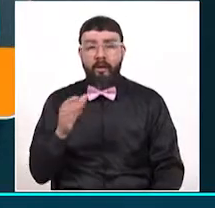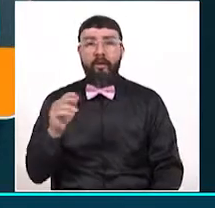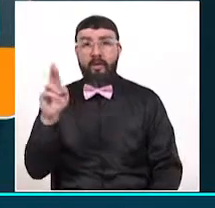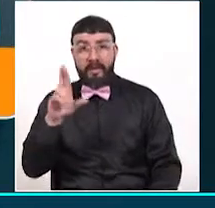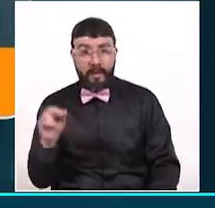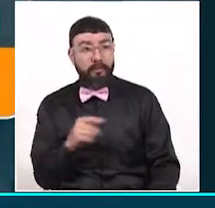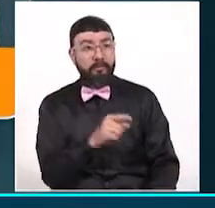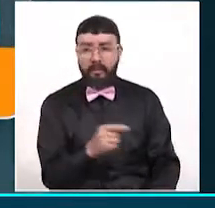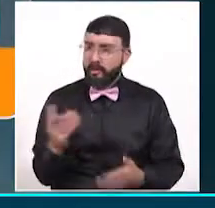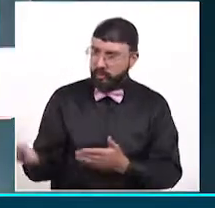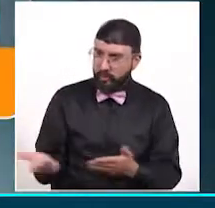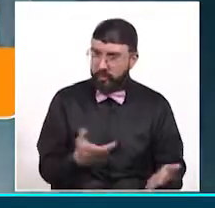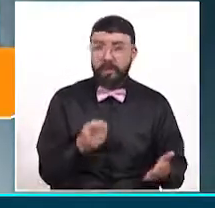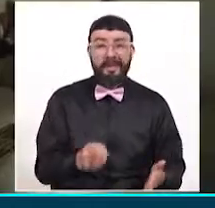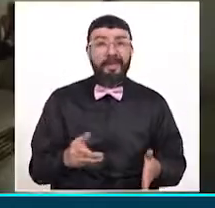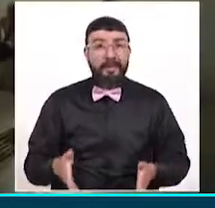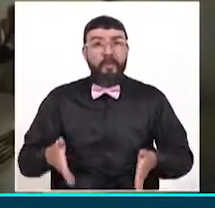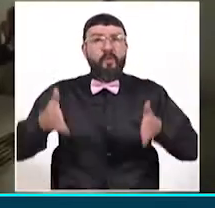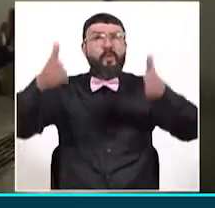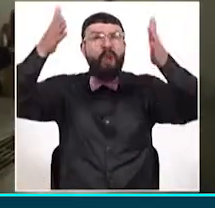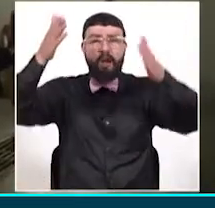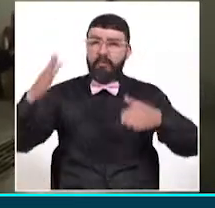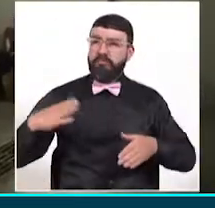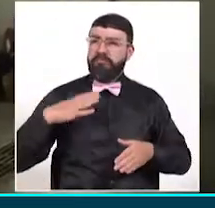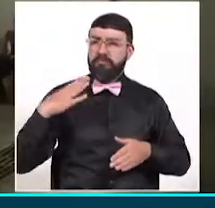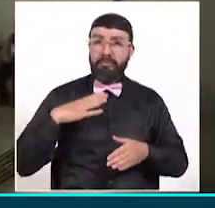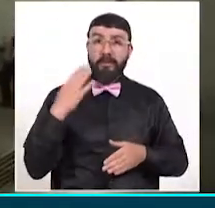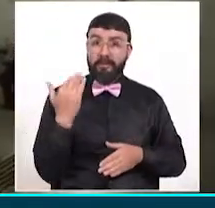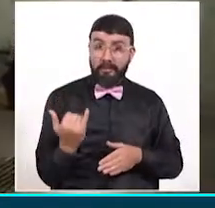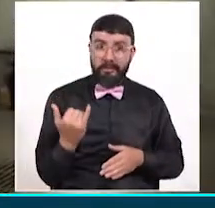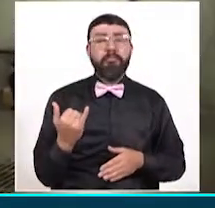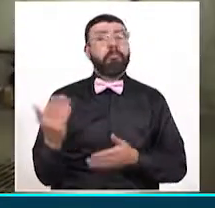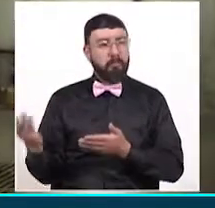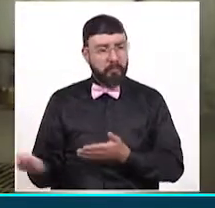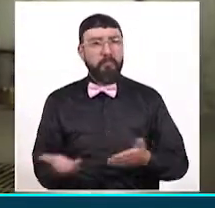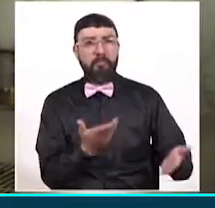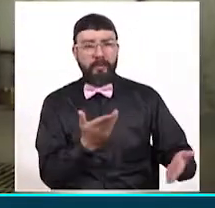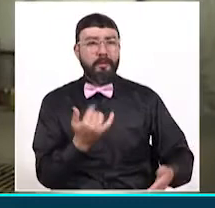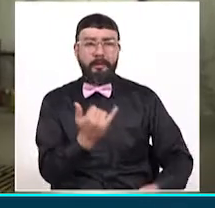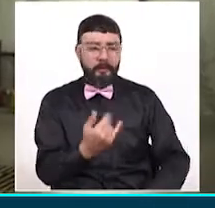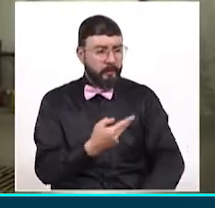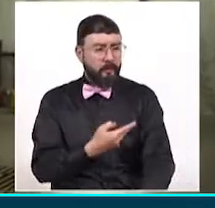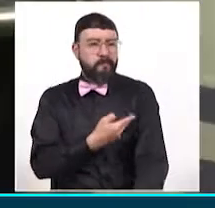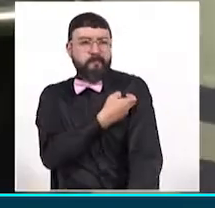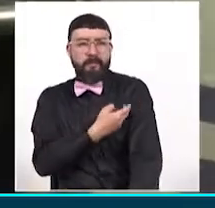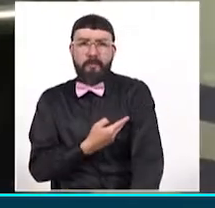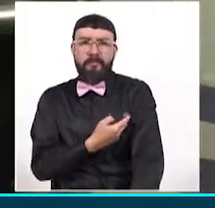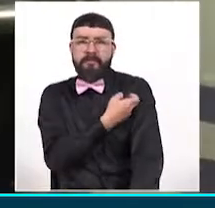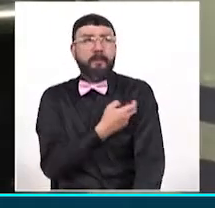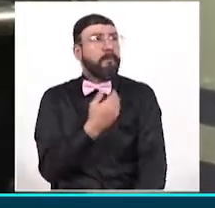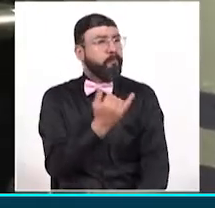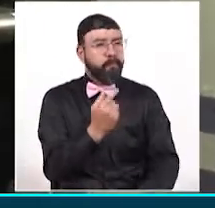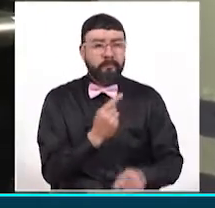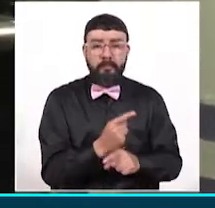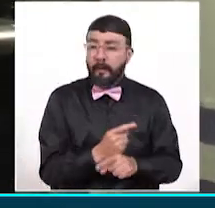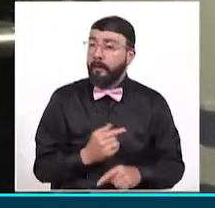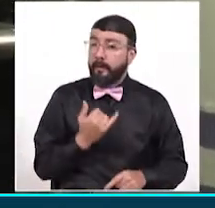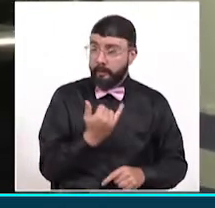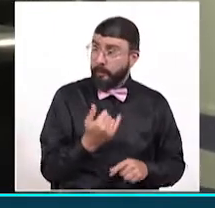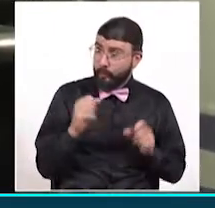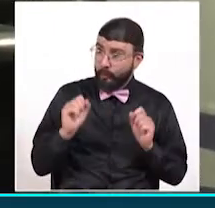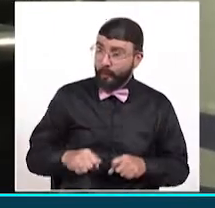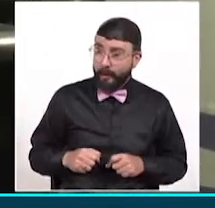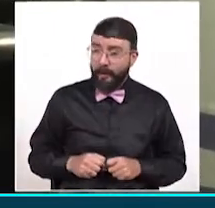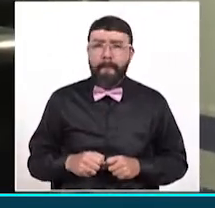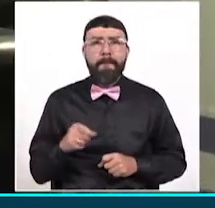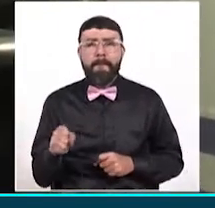de centros comerciales y grandes superficies. La Federación Nacional de Comerciantes, seccional